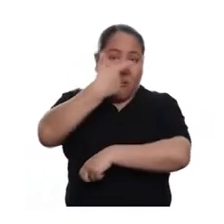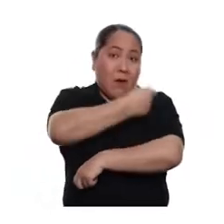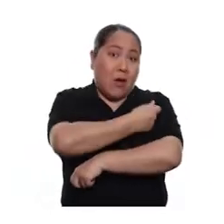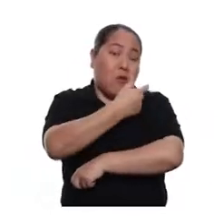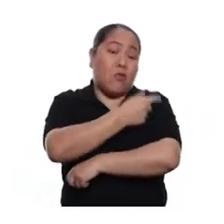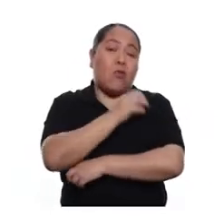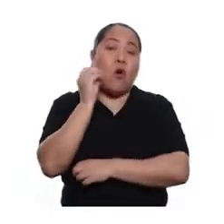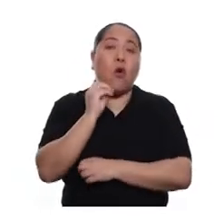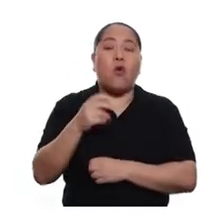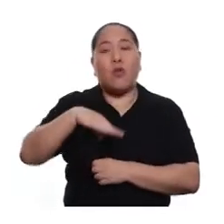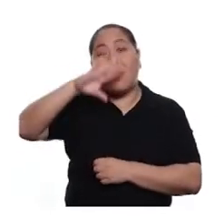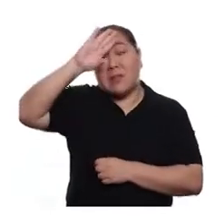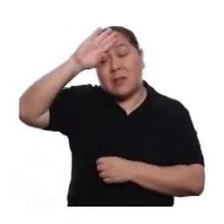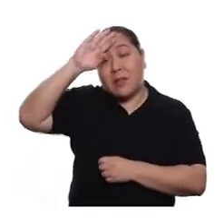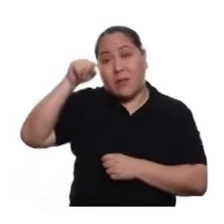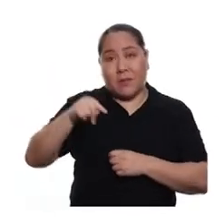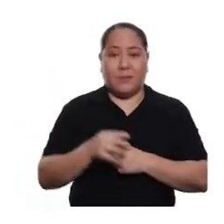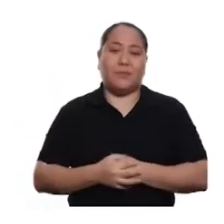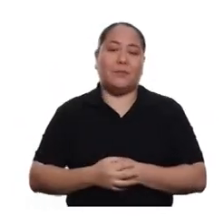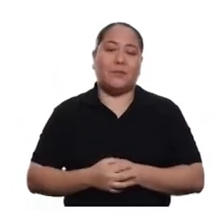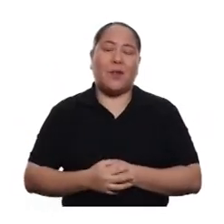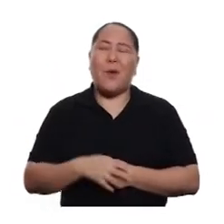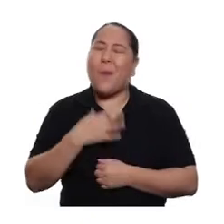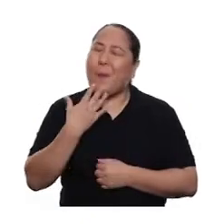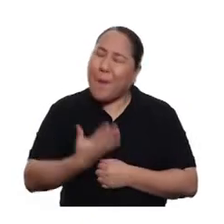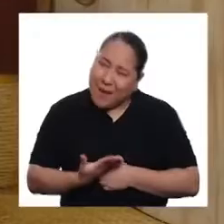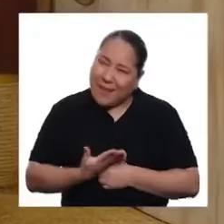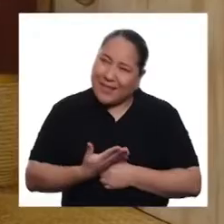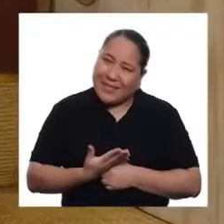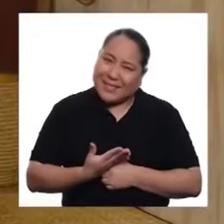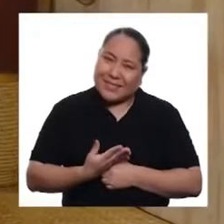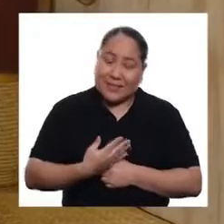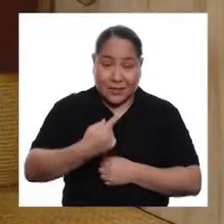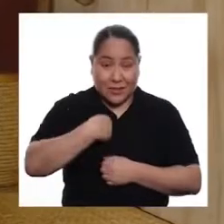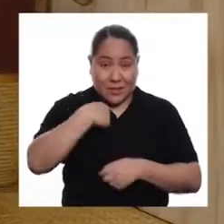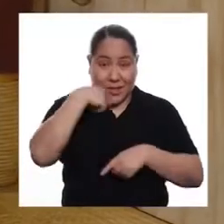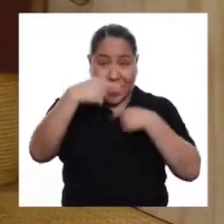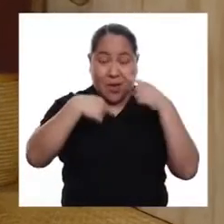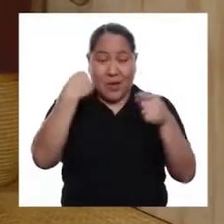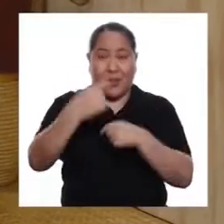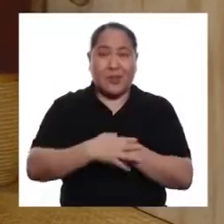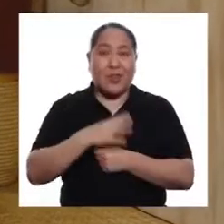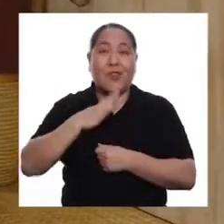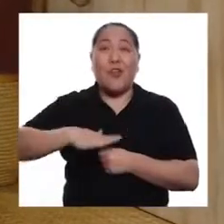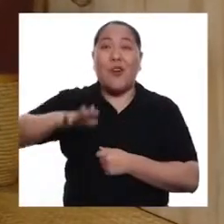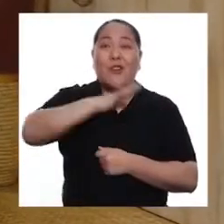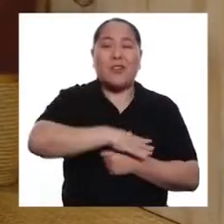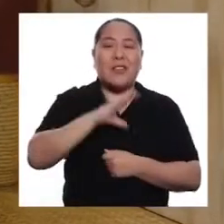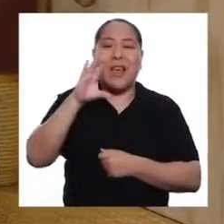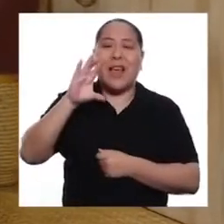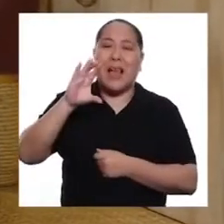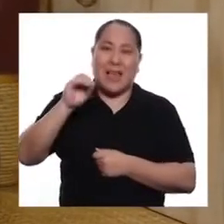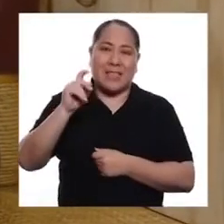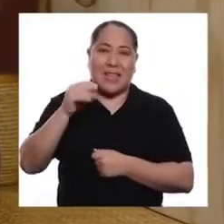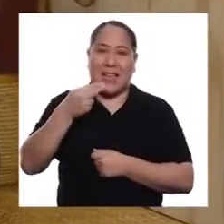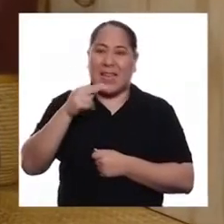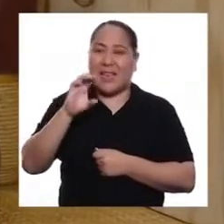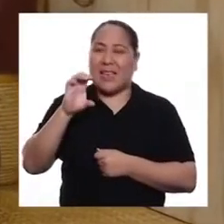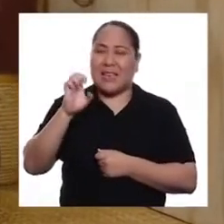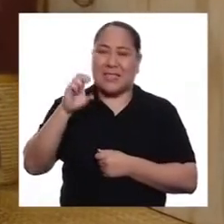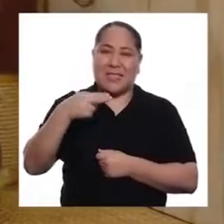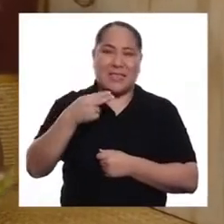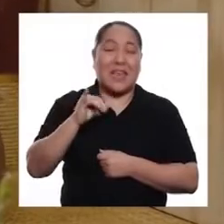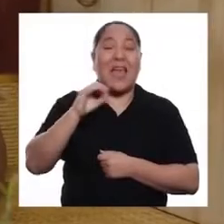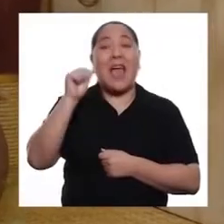su control de vacunas o cuando están enfermos. ¡Guau! Tengo que contarles todo esto a Cheche